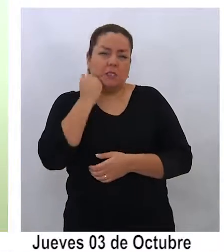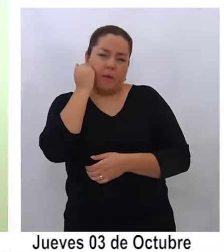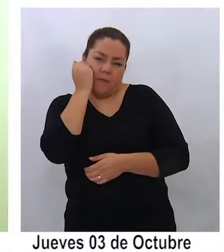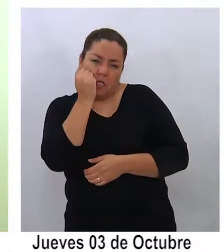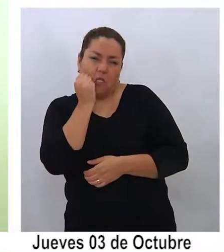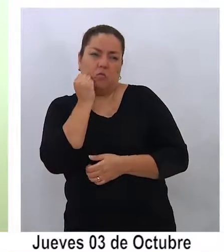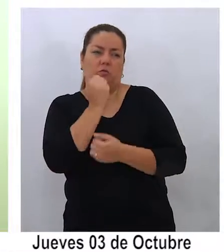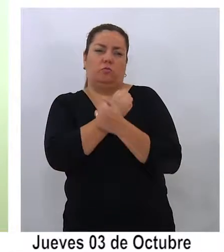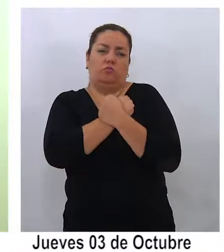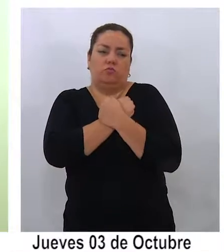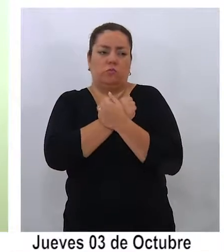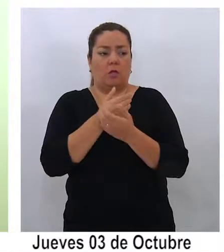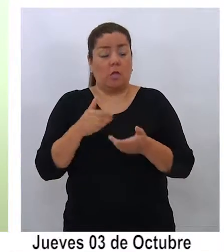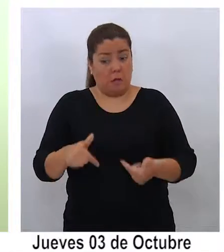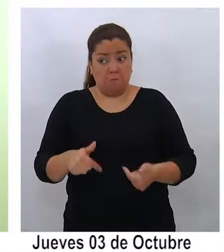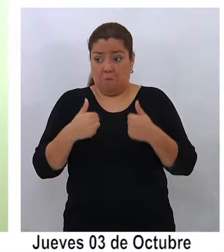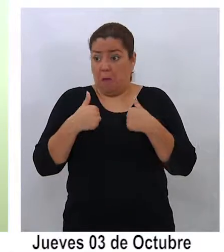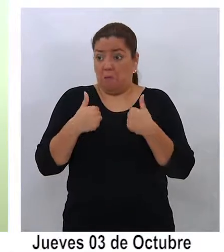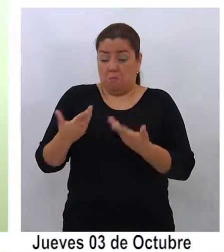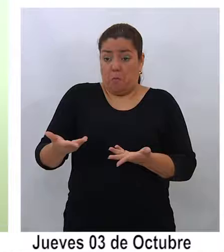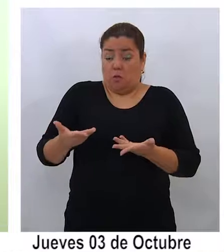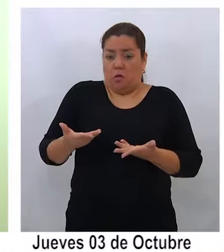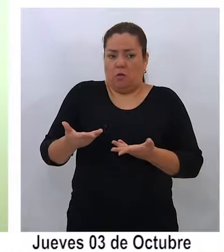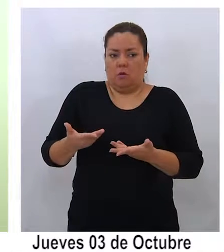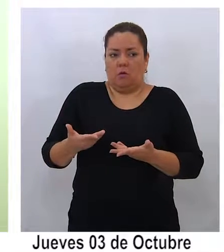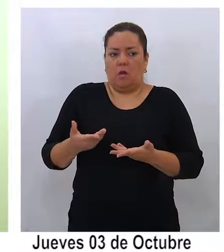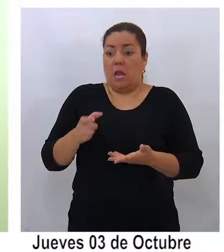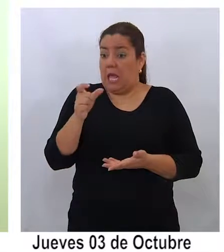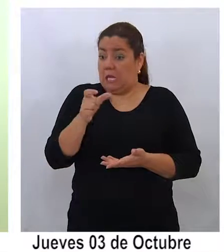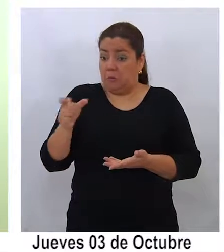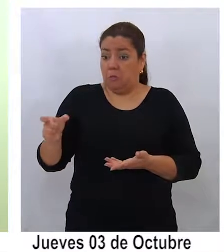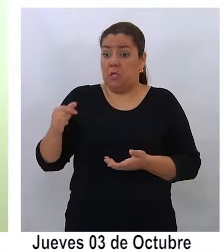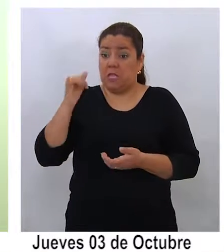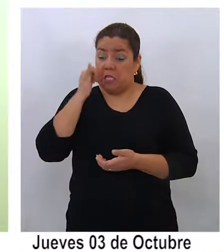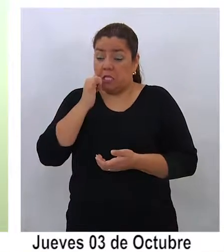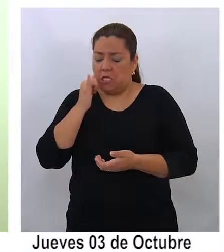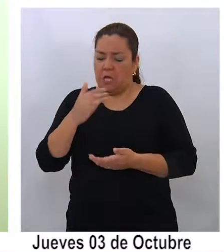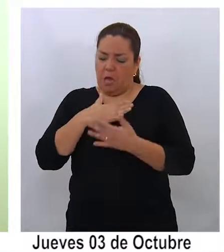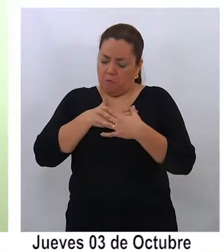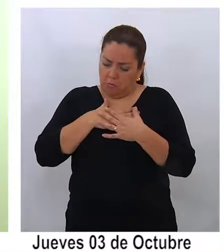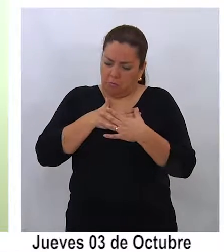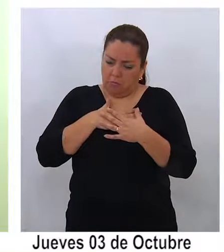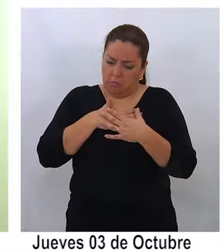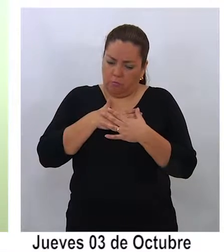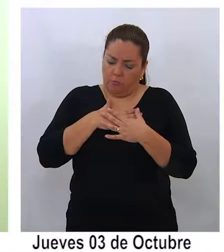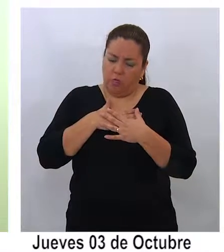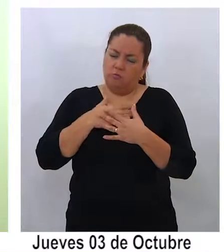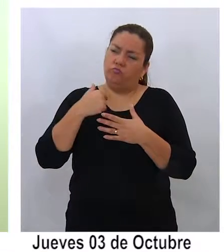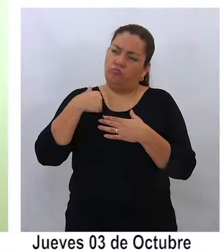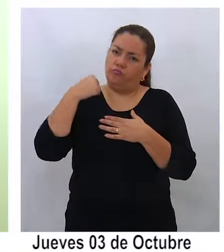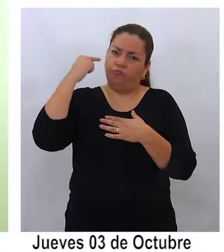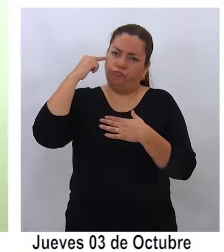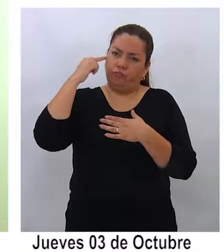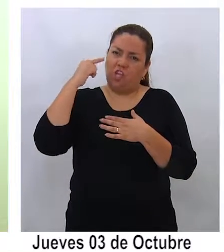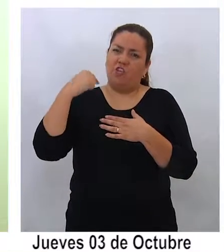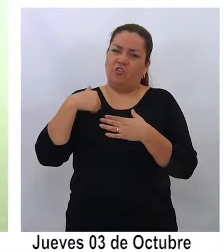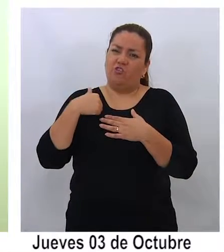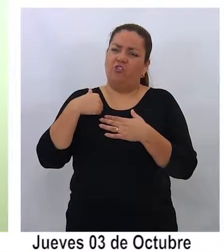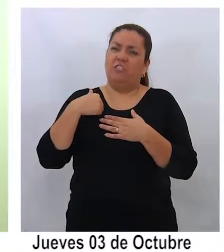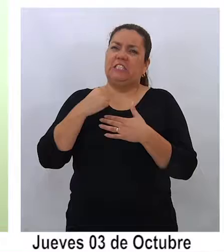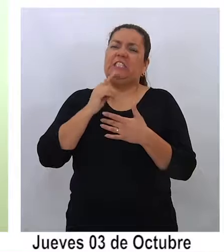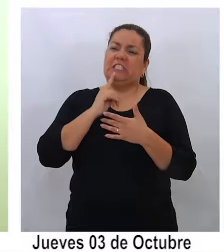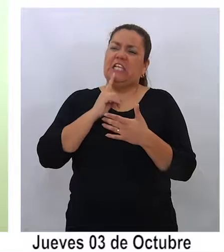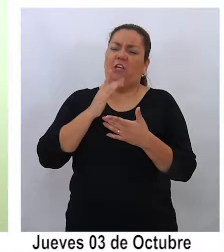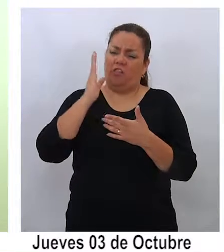ese aprecio y a ese cariño que me mostraron, me mostraron la gente de Iquique, yo dije tengo que dejarle